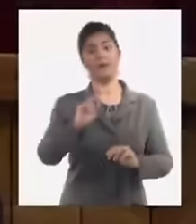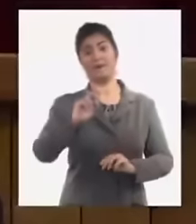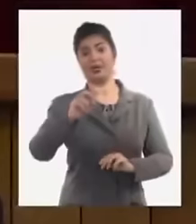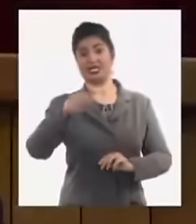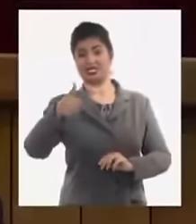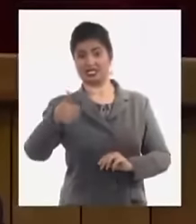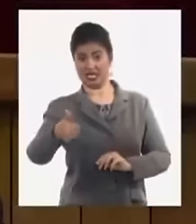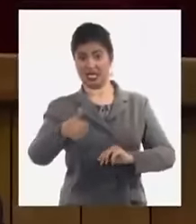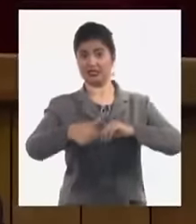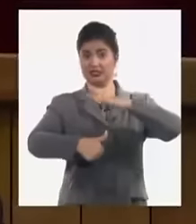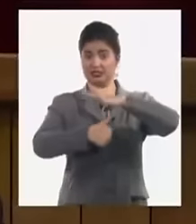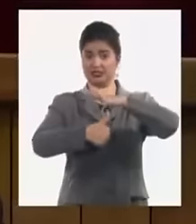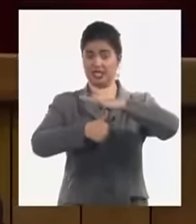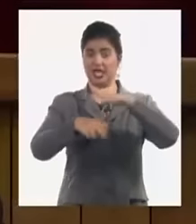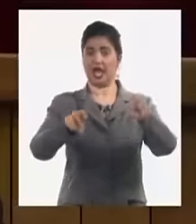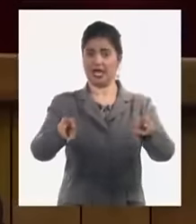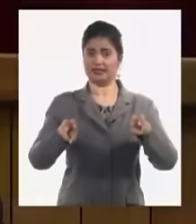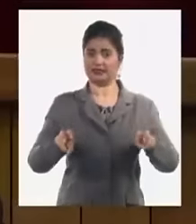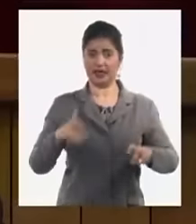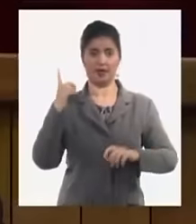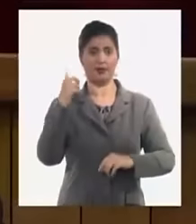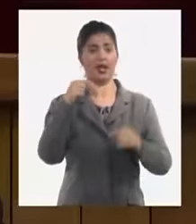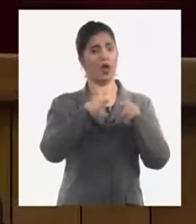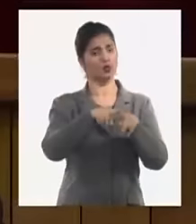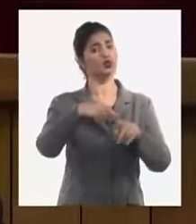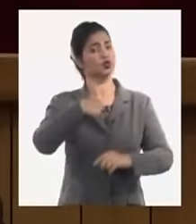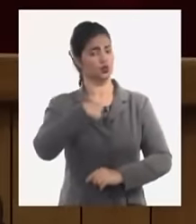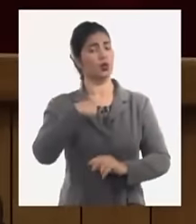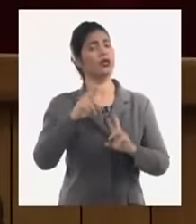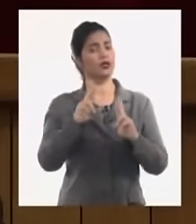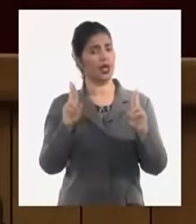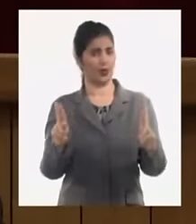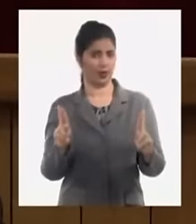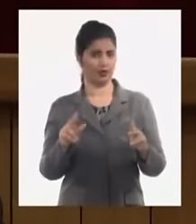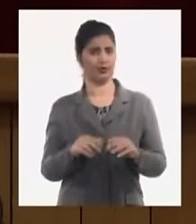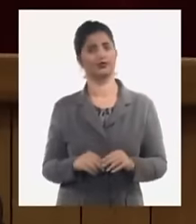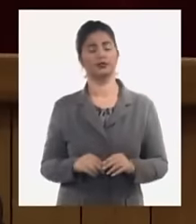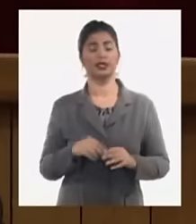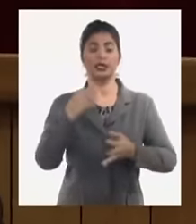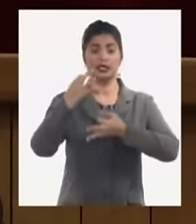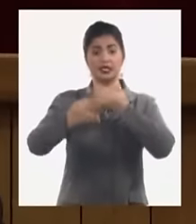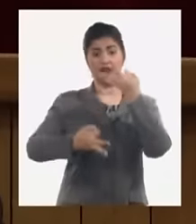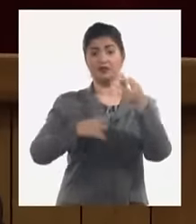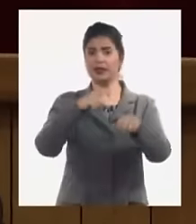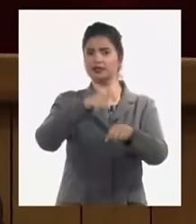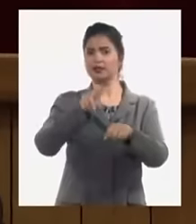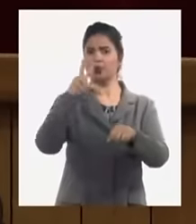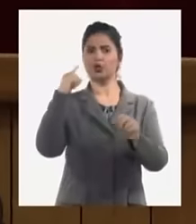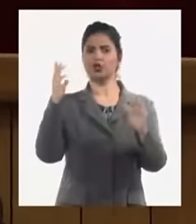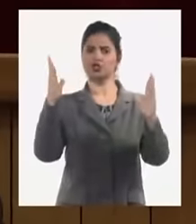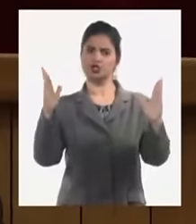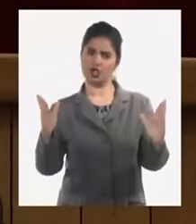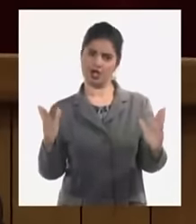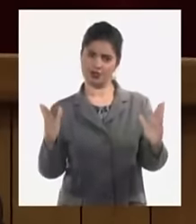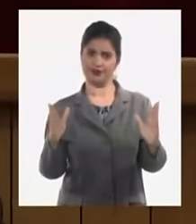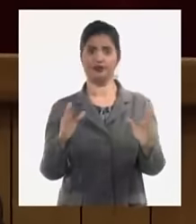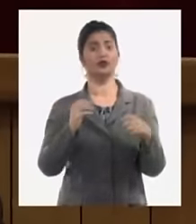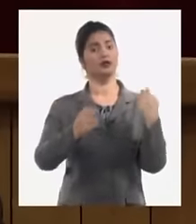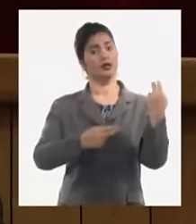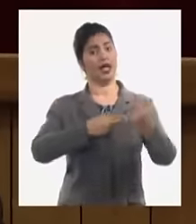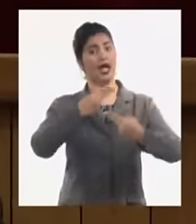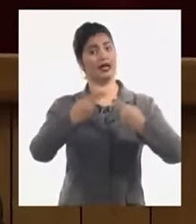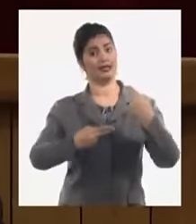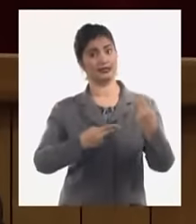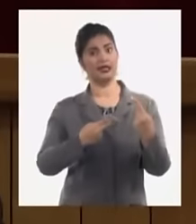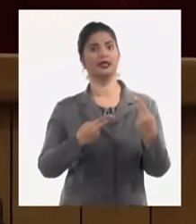que yo voy a referirme ahora de estos dos años de implementación y